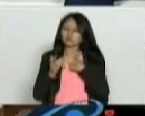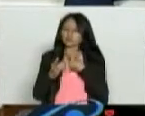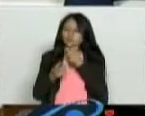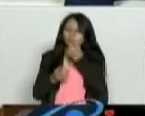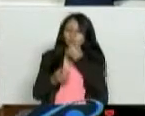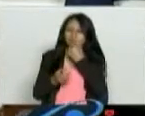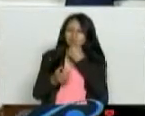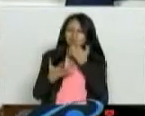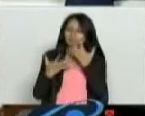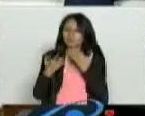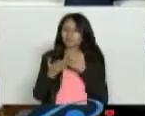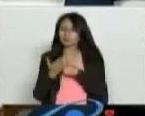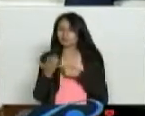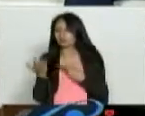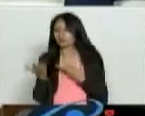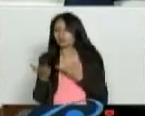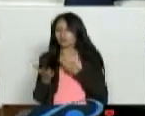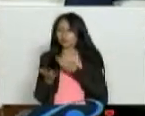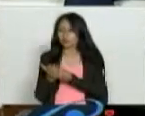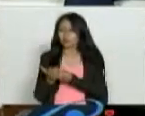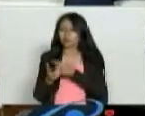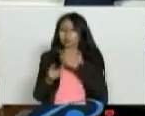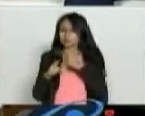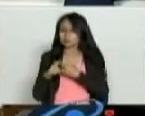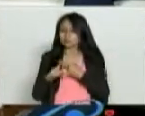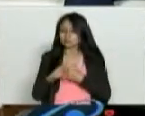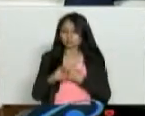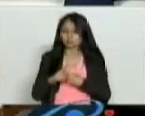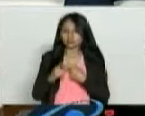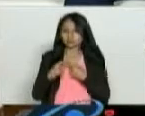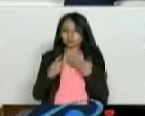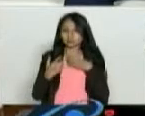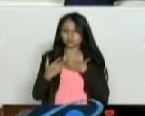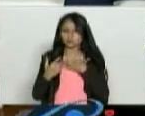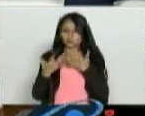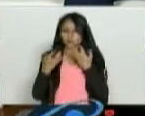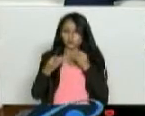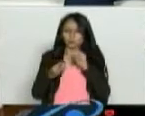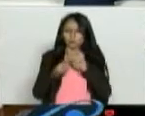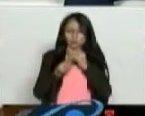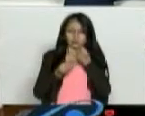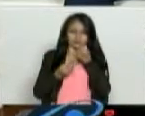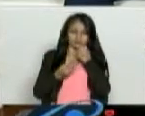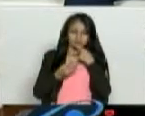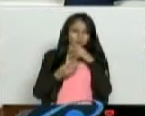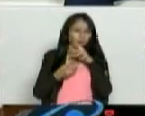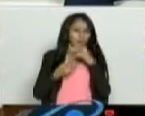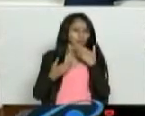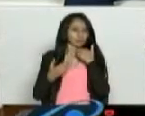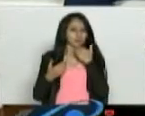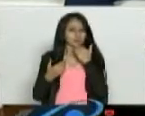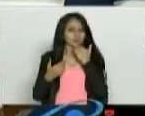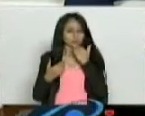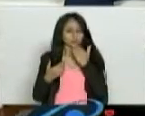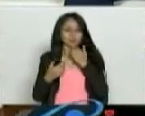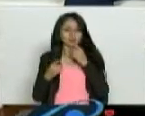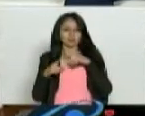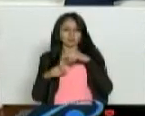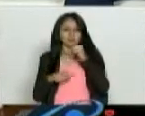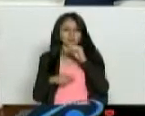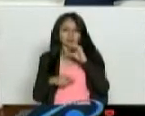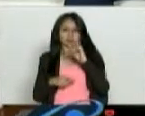alternativo al que tengo que comprar mensualmente y a mí también me mandaron tomar ácido y bandrónico.